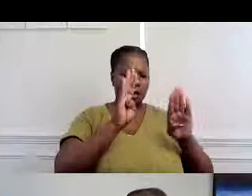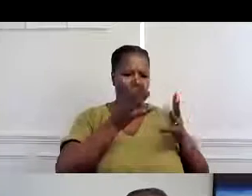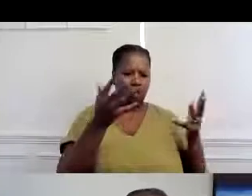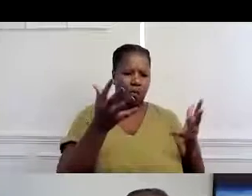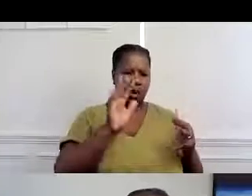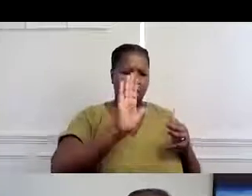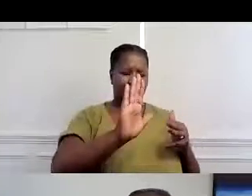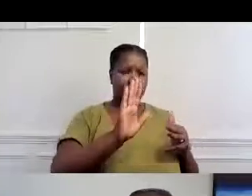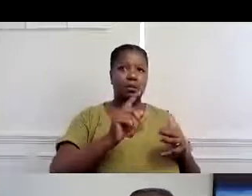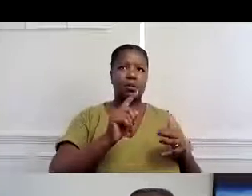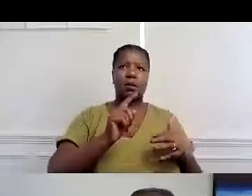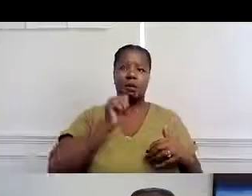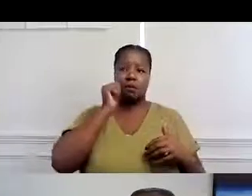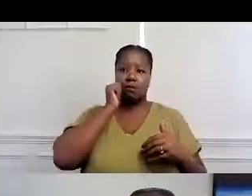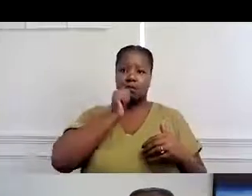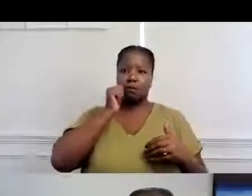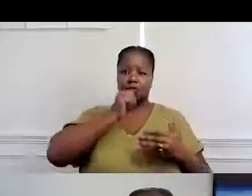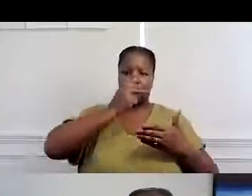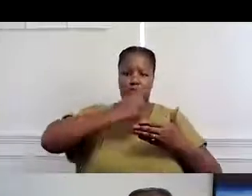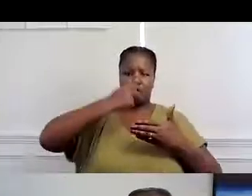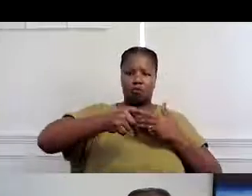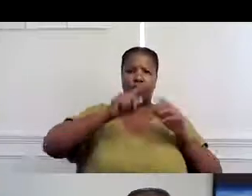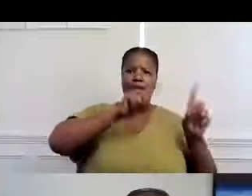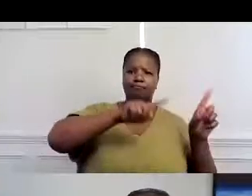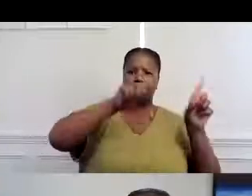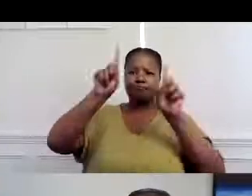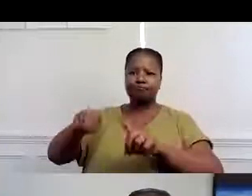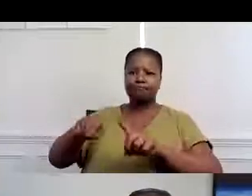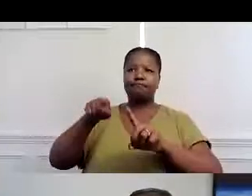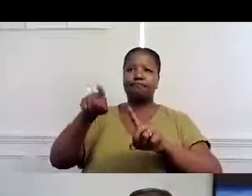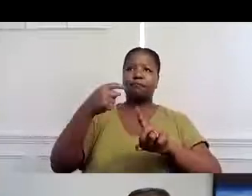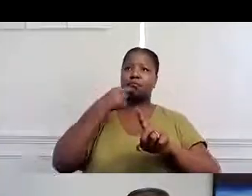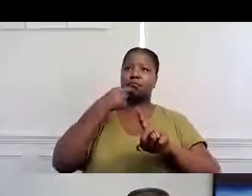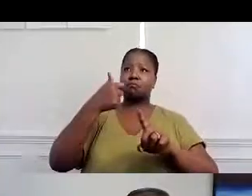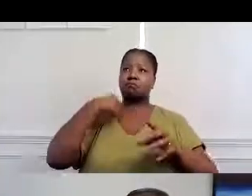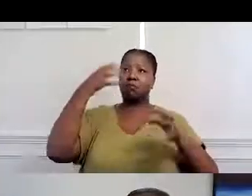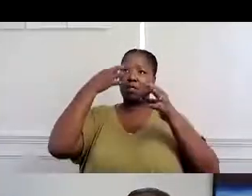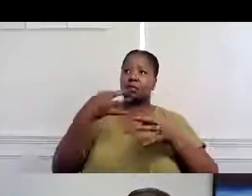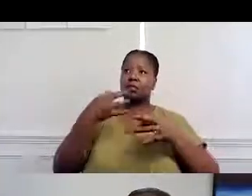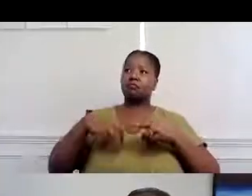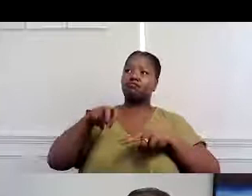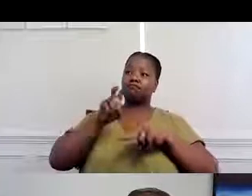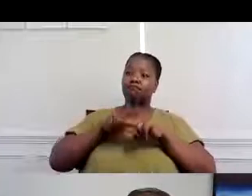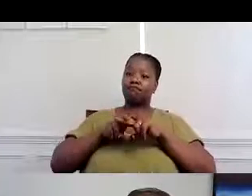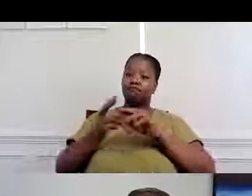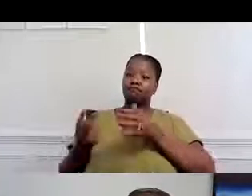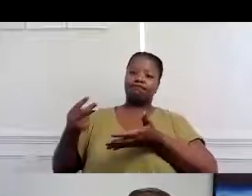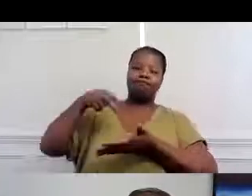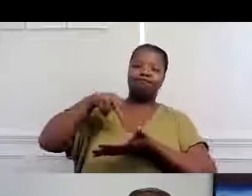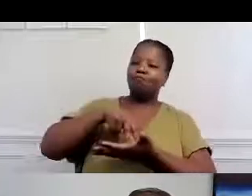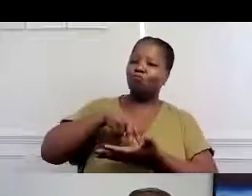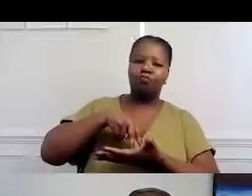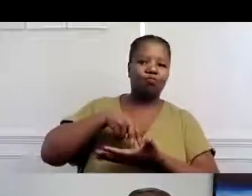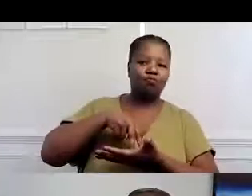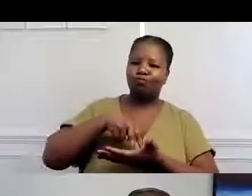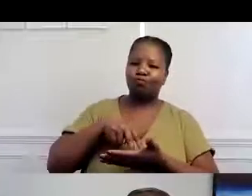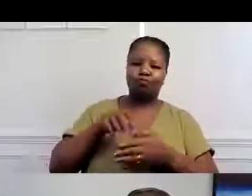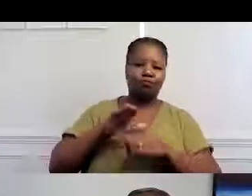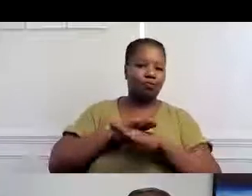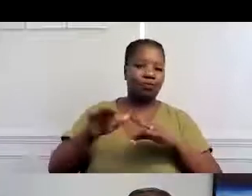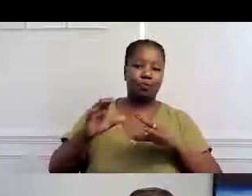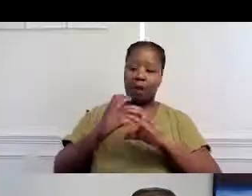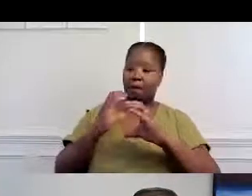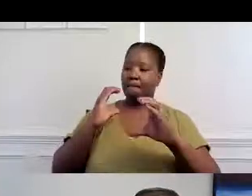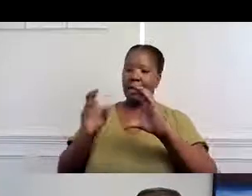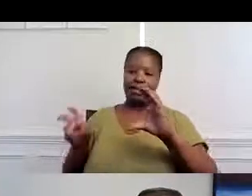erróneamente como malos comportamientos, ¿verdad? Cuando entrando y saliendo de sus programas, ella decidía que iba a sentarse y que no se iba a mover. No